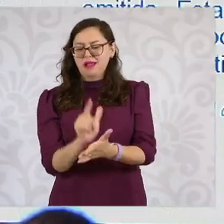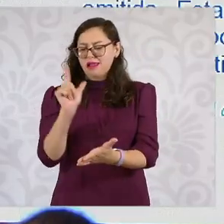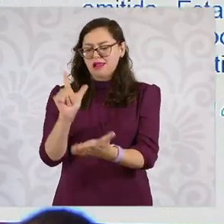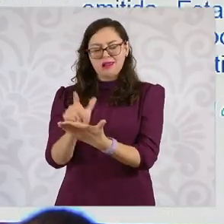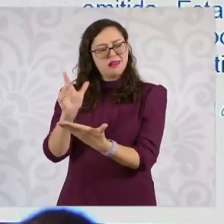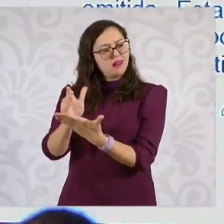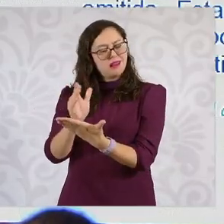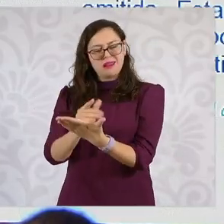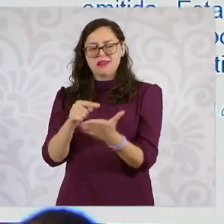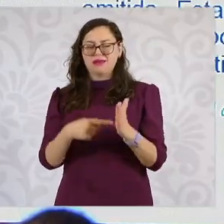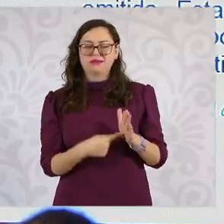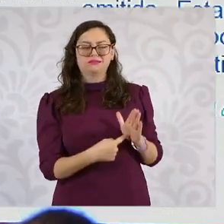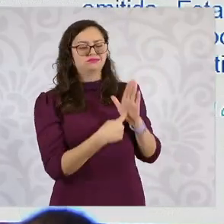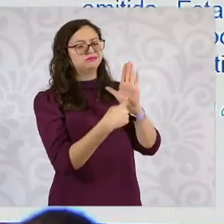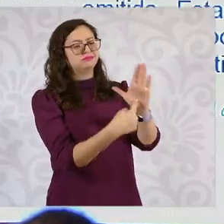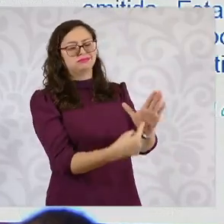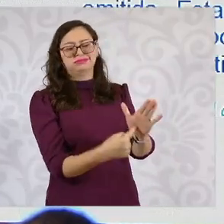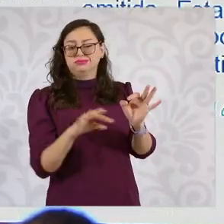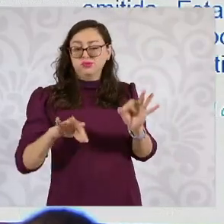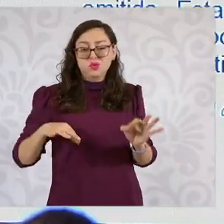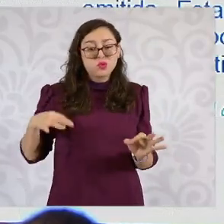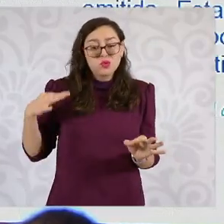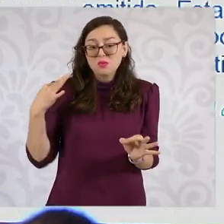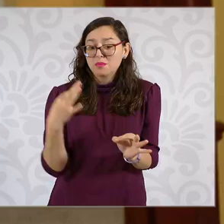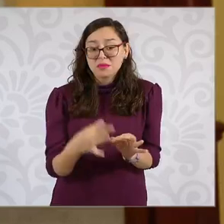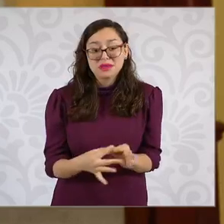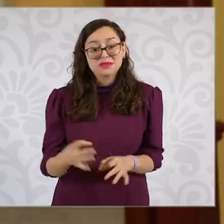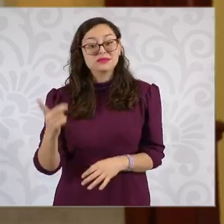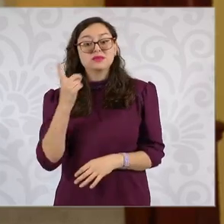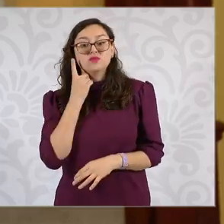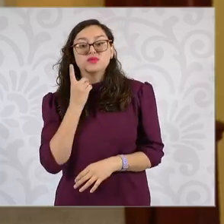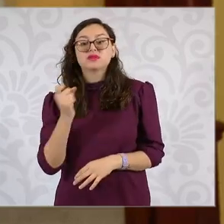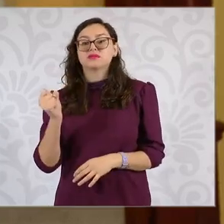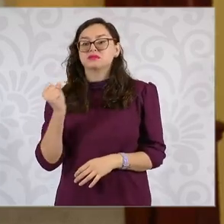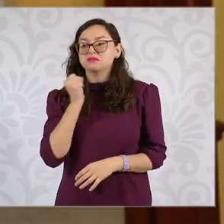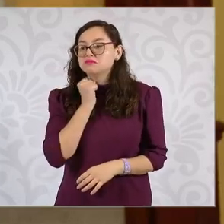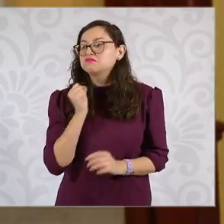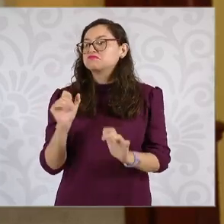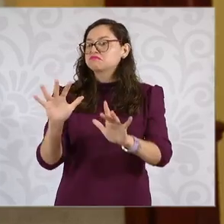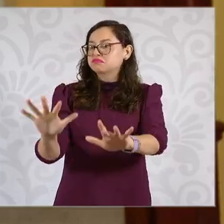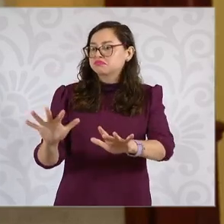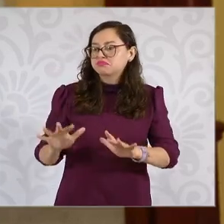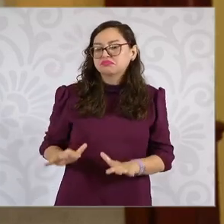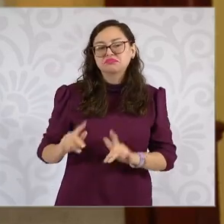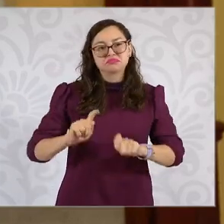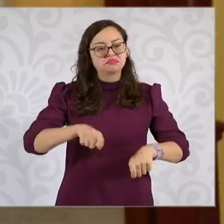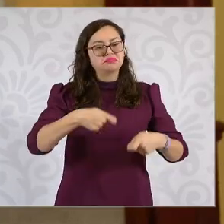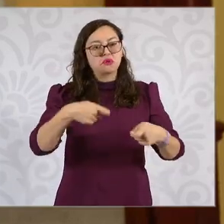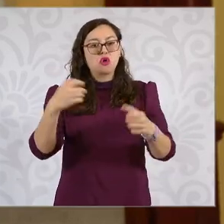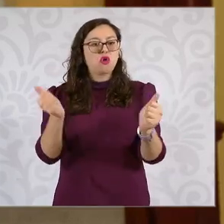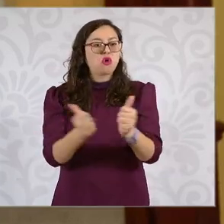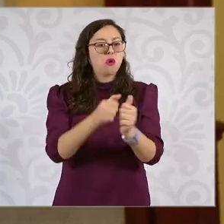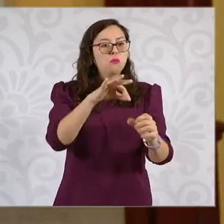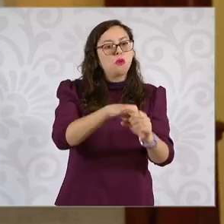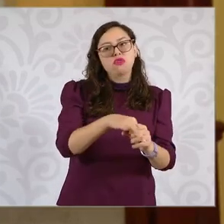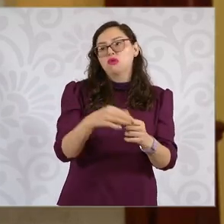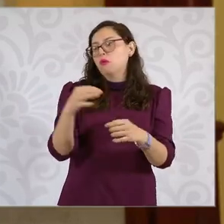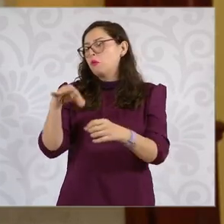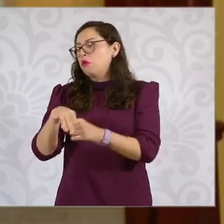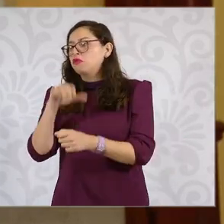procedimiento que marca la ley para la definición de los diputados plurinominales. Adelante. Adelante.